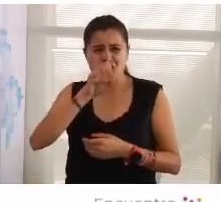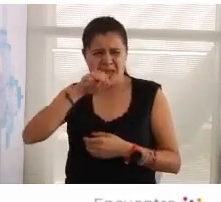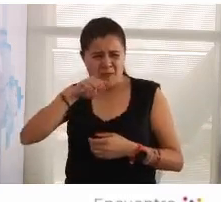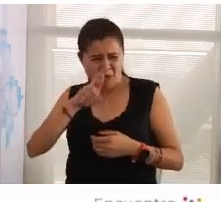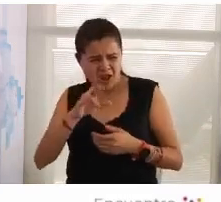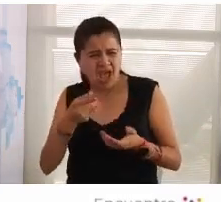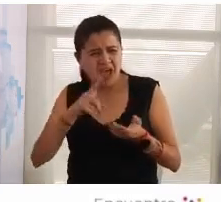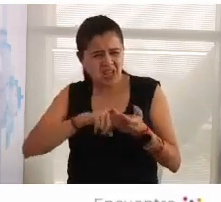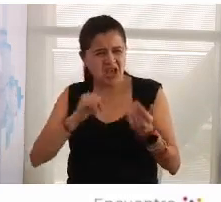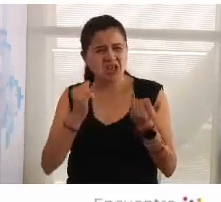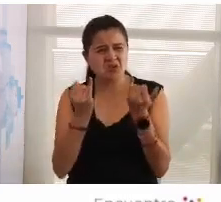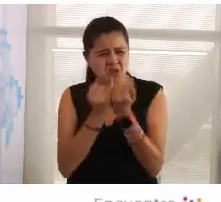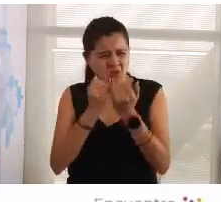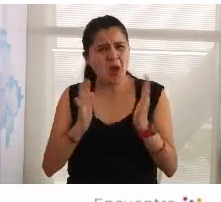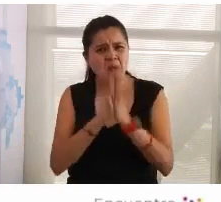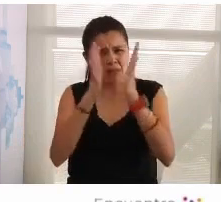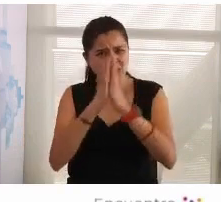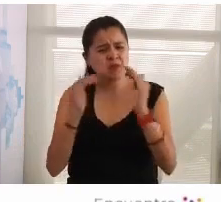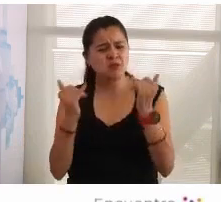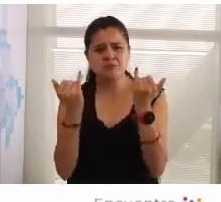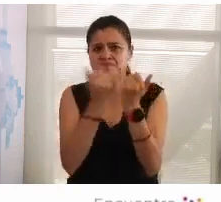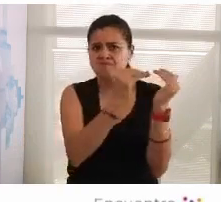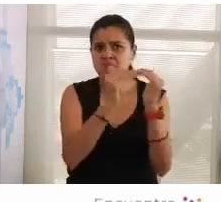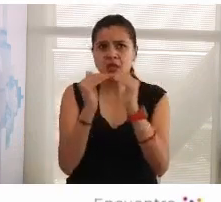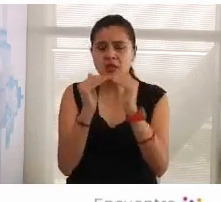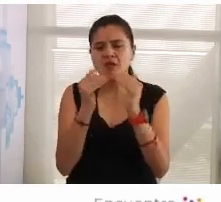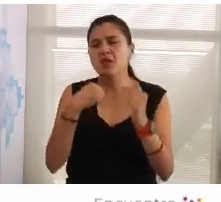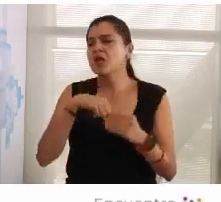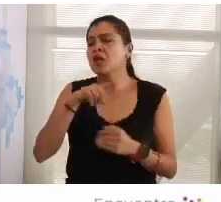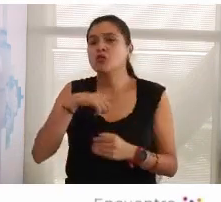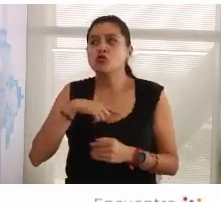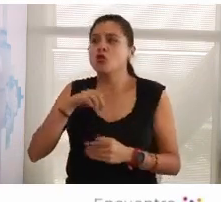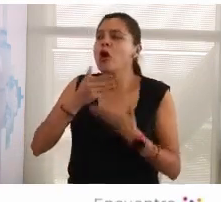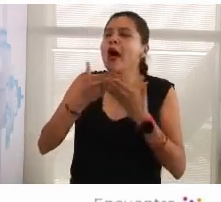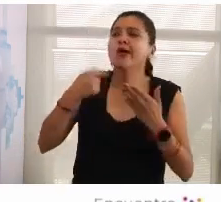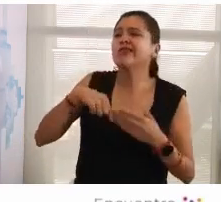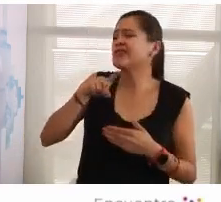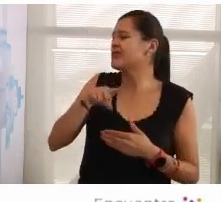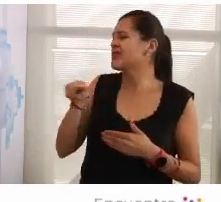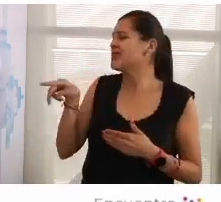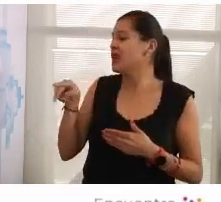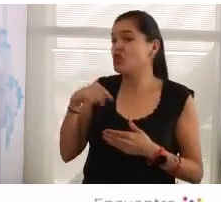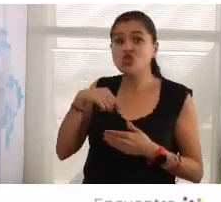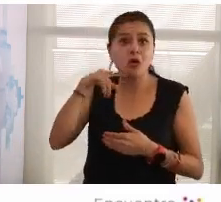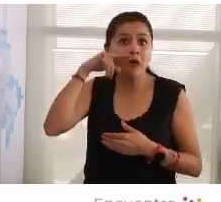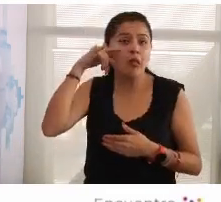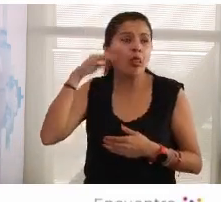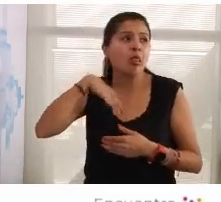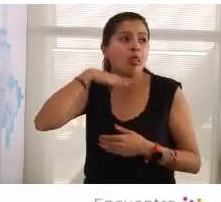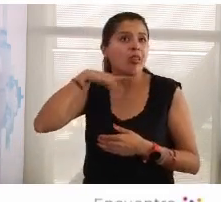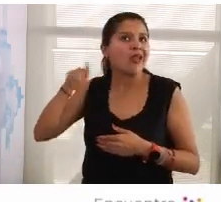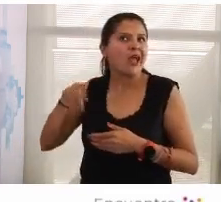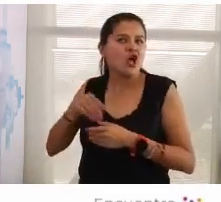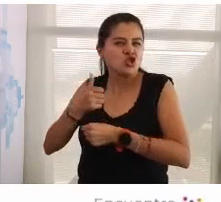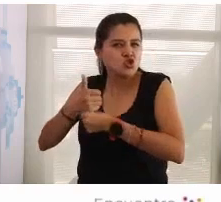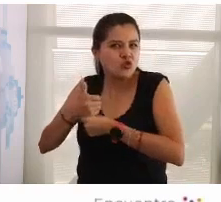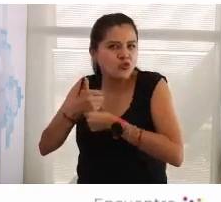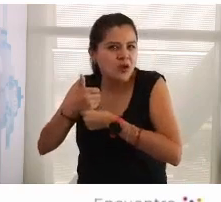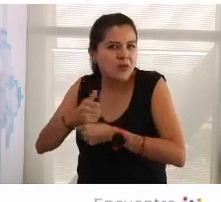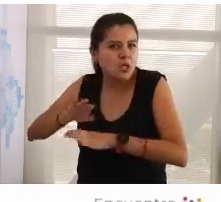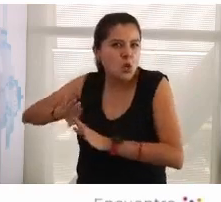la mirada porque no queríamos ver el sufrimiento, porque no queríamos ser responsables. Y ahí viene el concepto de